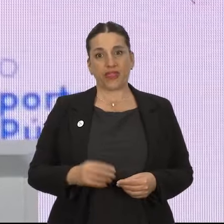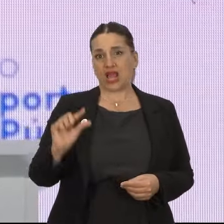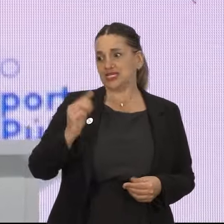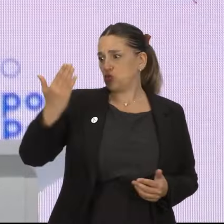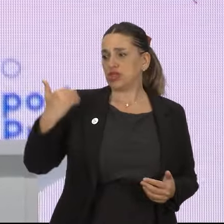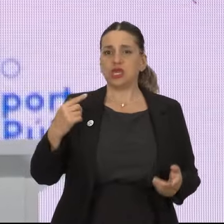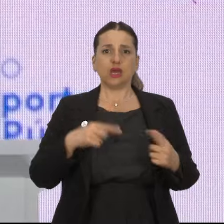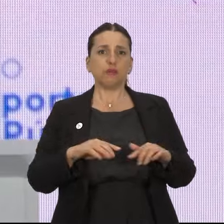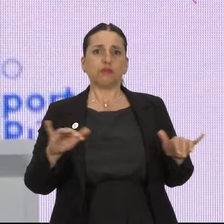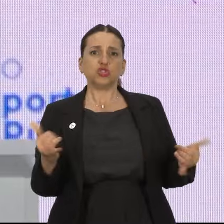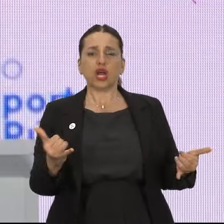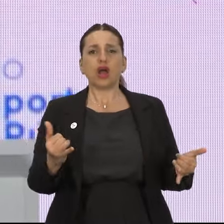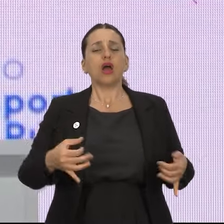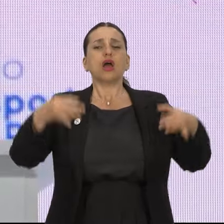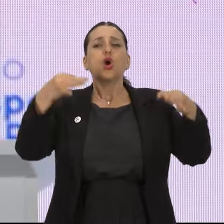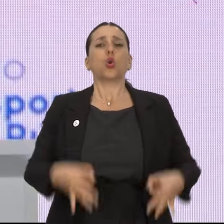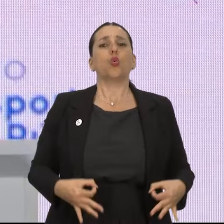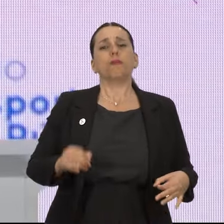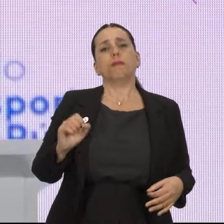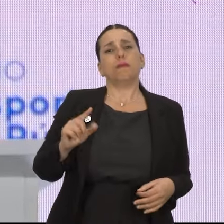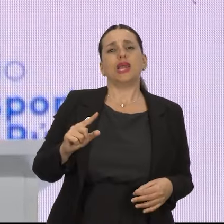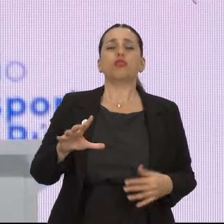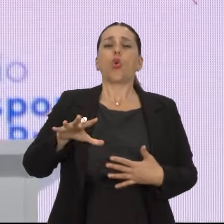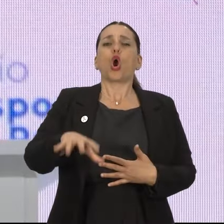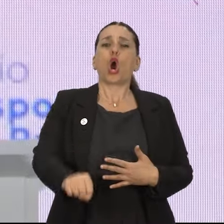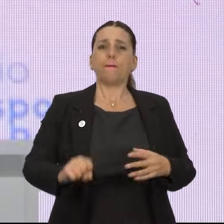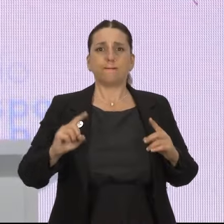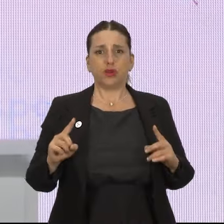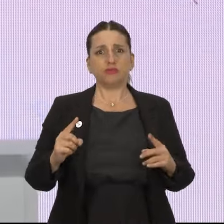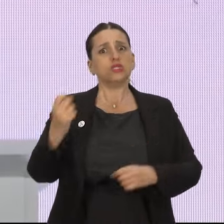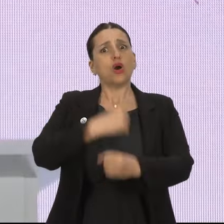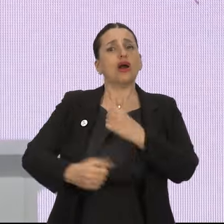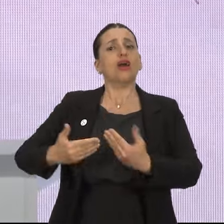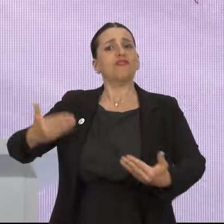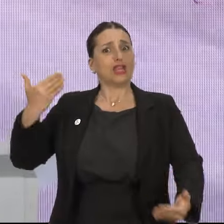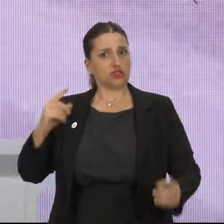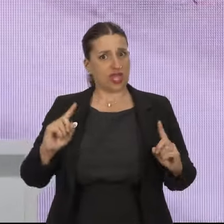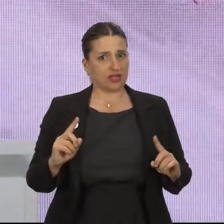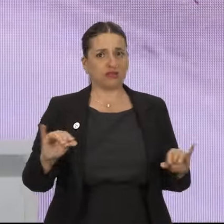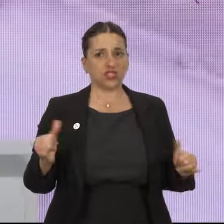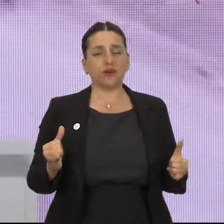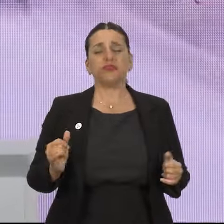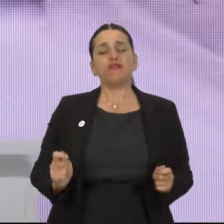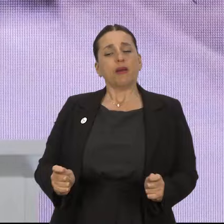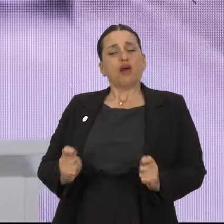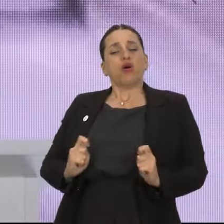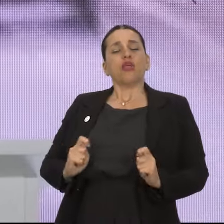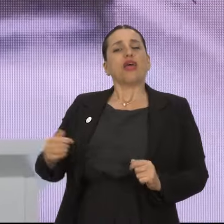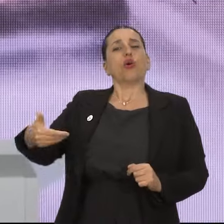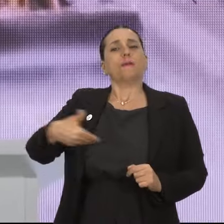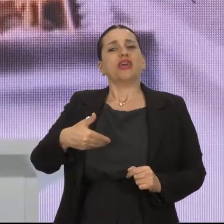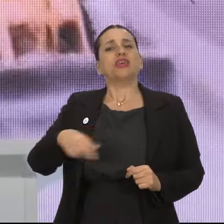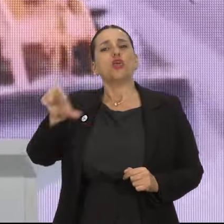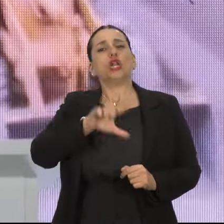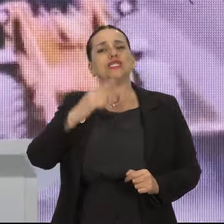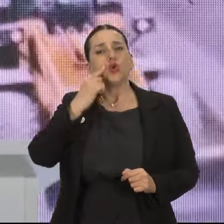Estuvimos hace un tiempo cumpliendo un compromiso de hace varios años. Yo había recibido